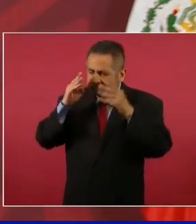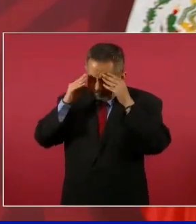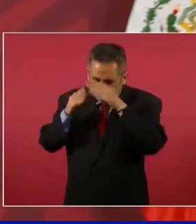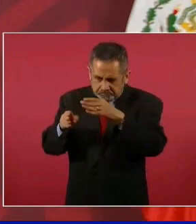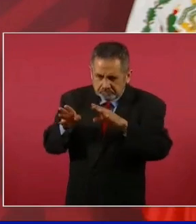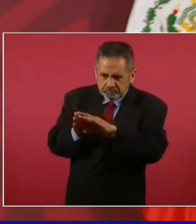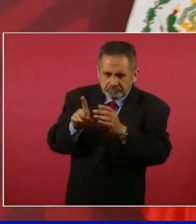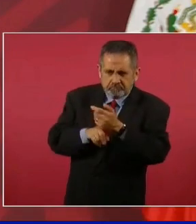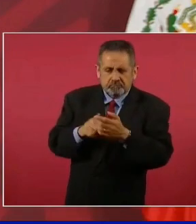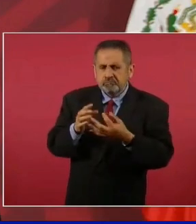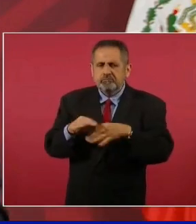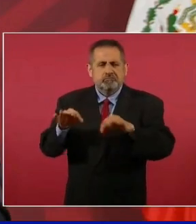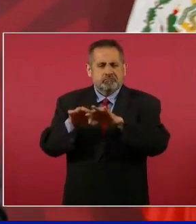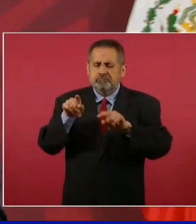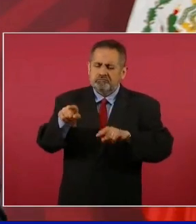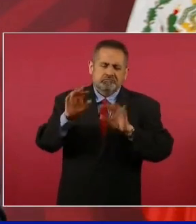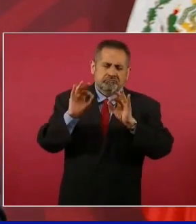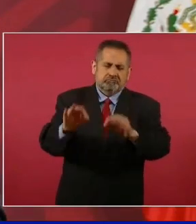principal.